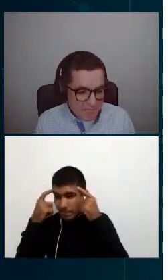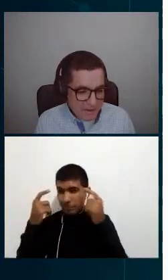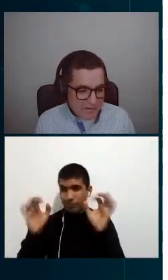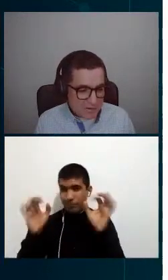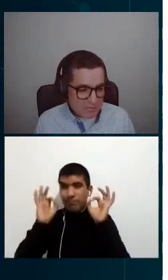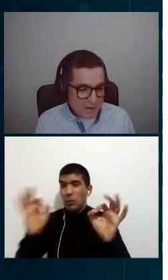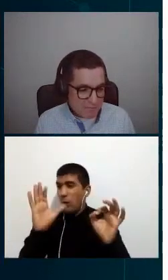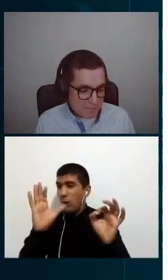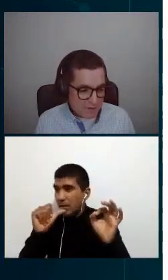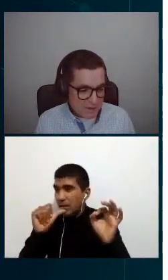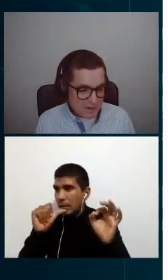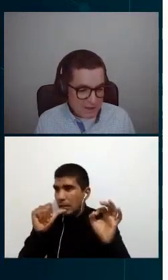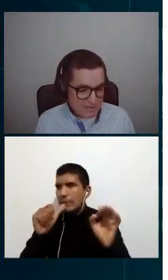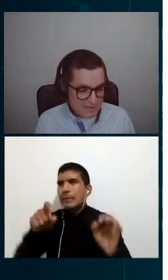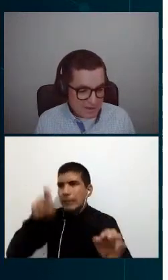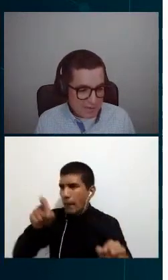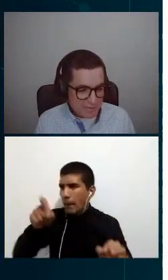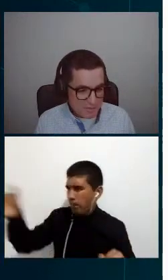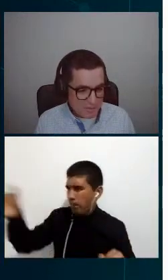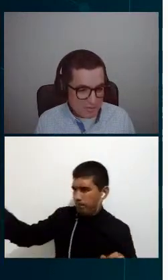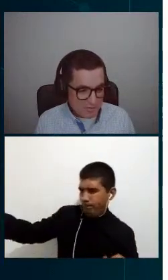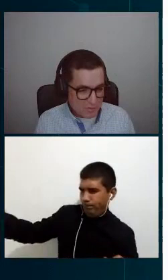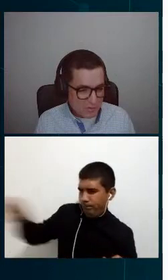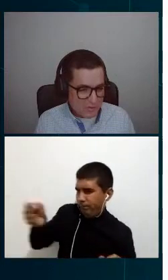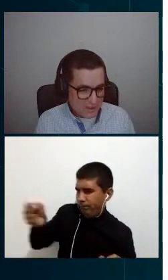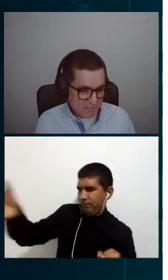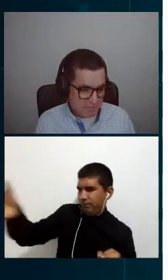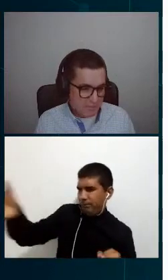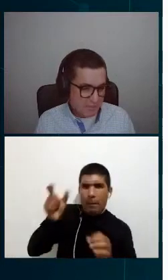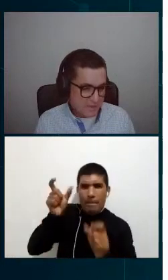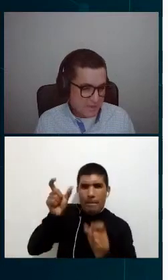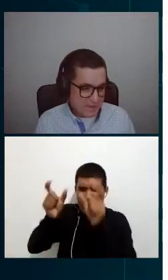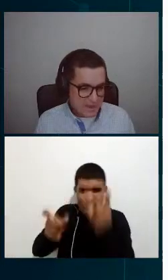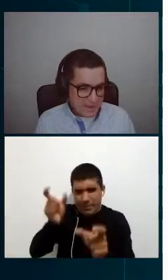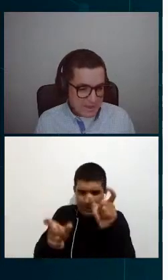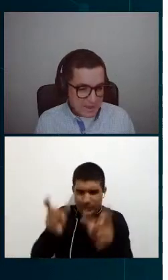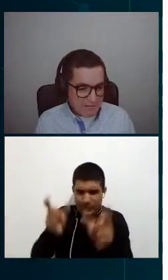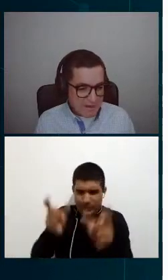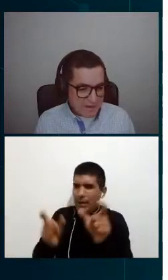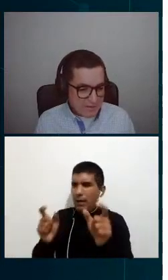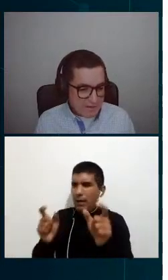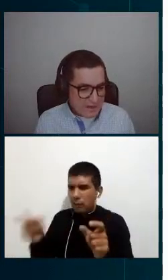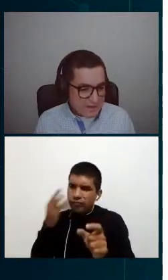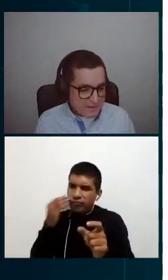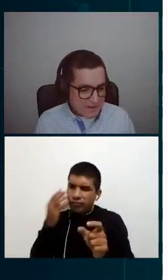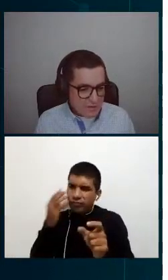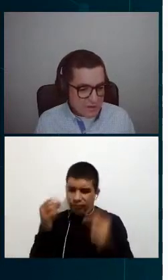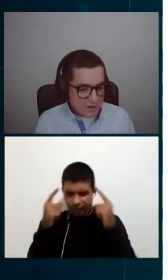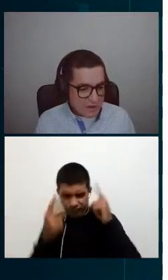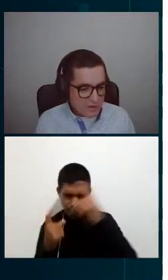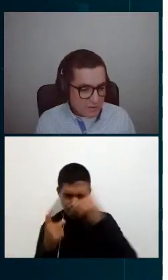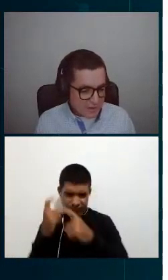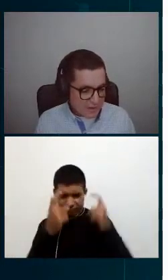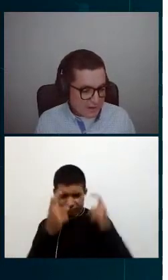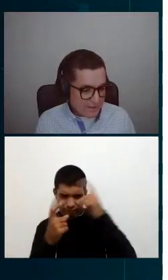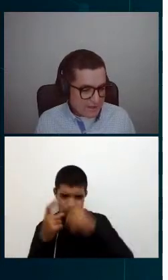pues, eran básicos para poder hacer los primeros estudios de campo. La validación del diseño teórico de las redes